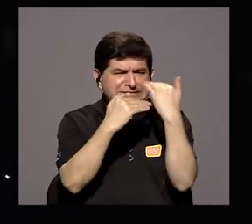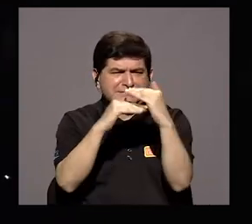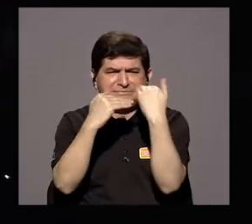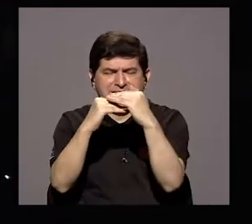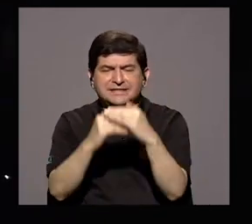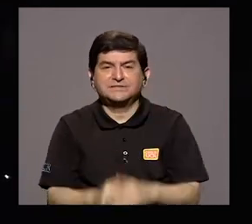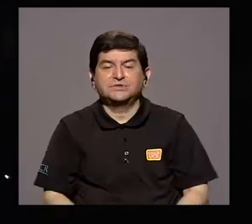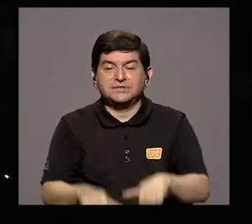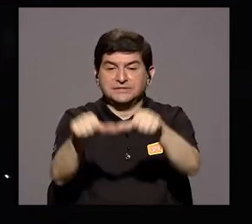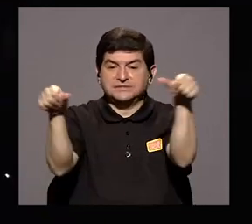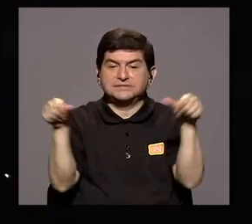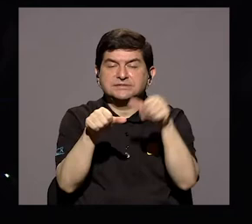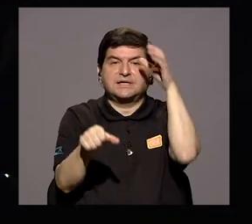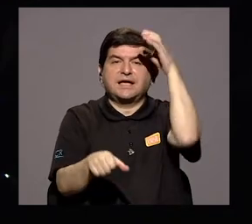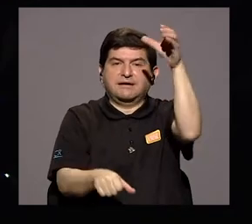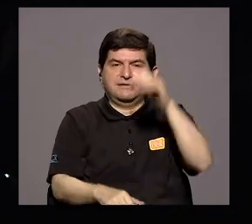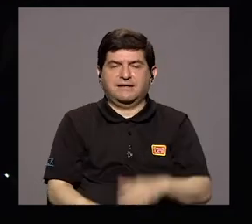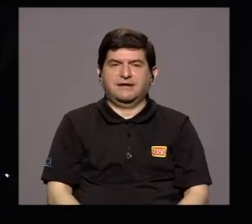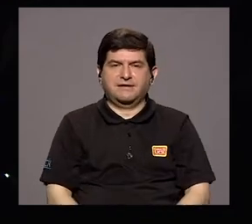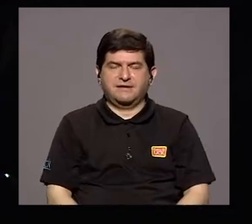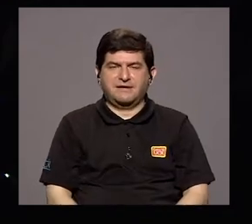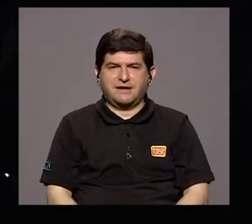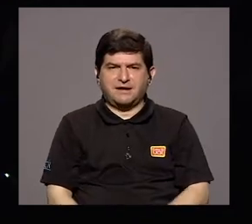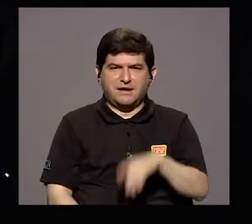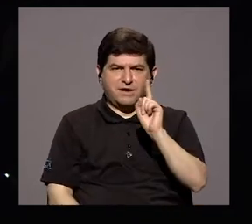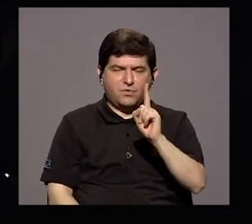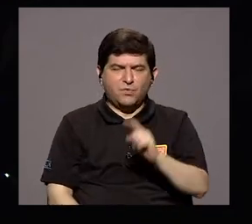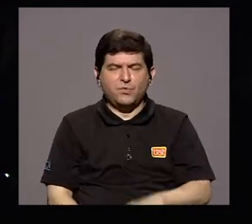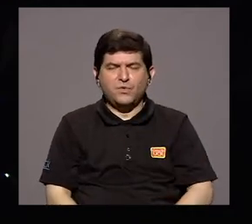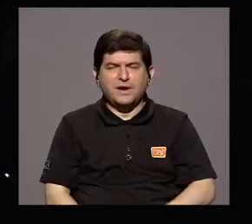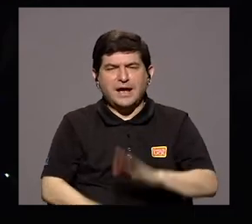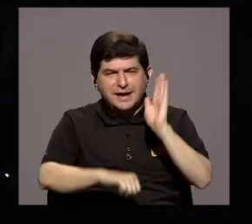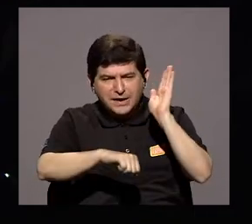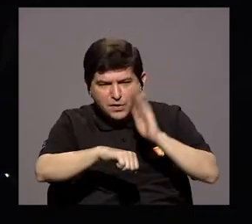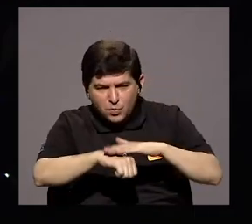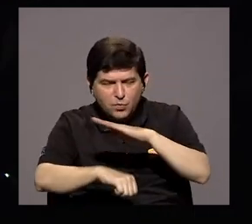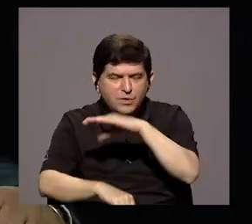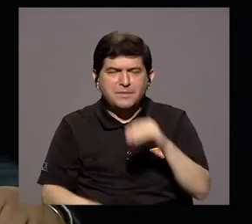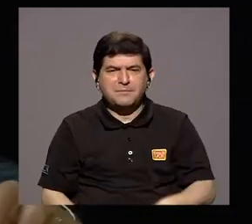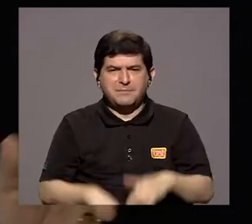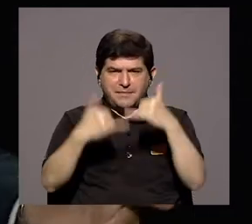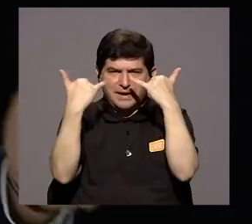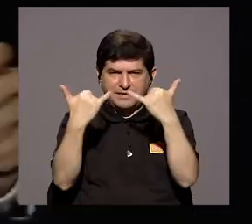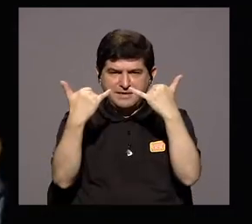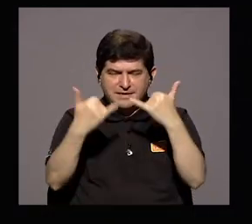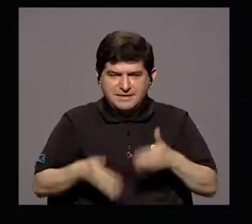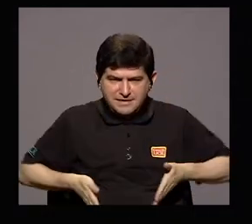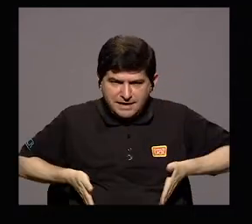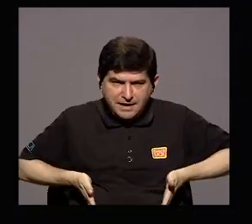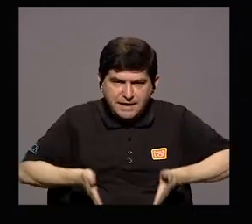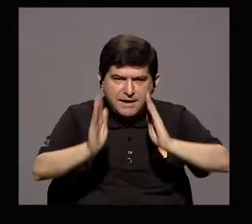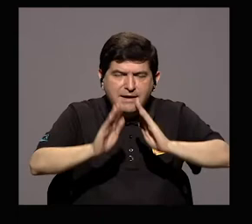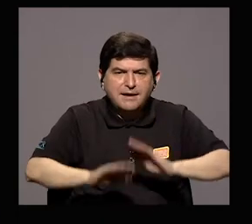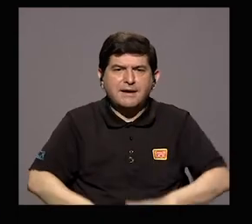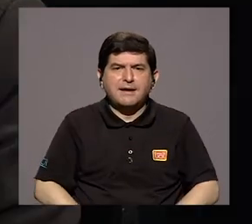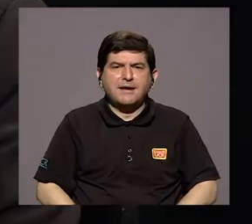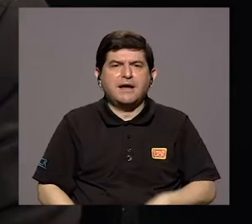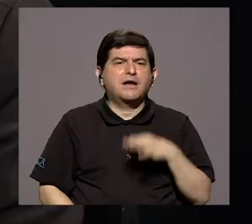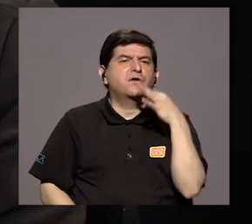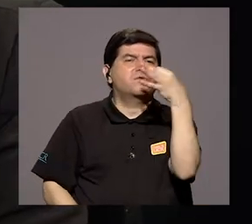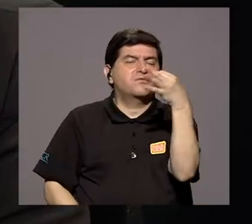¿verdad? ¿Existe un mea culpa y una hoja de ruta clara ya para, de algún modo, recomponer?